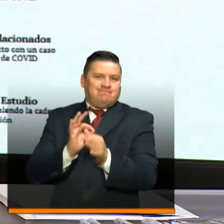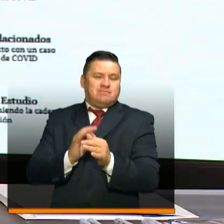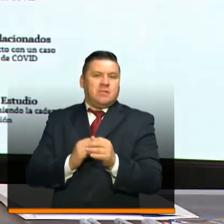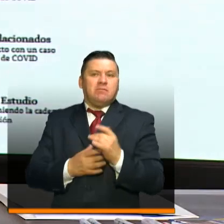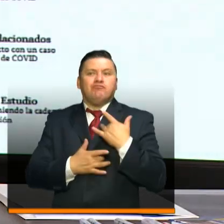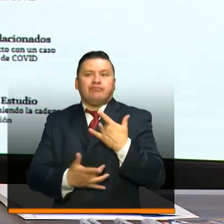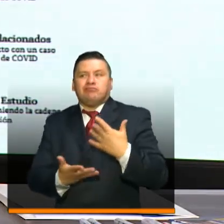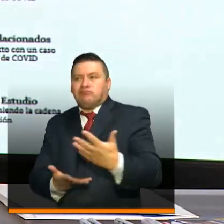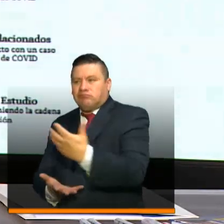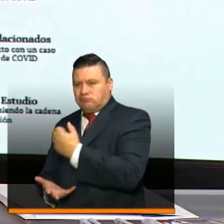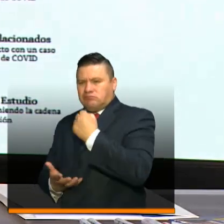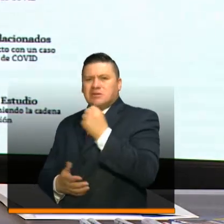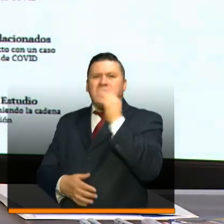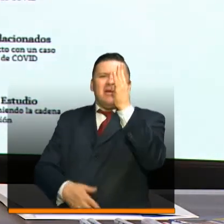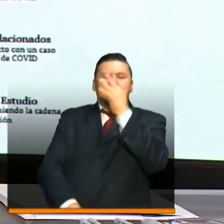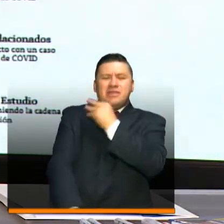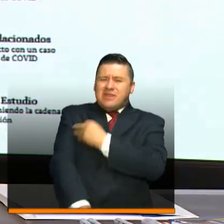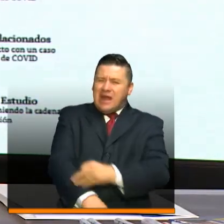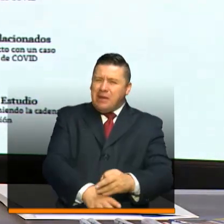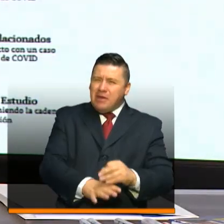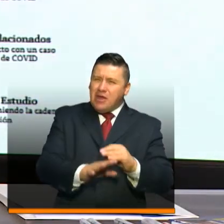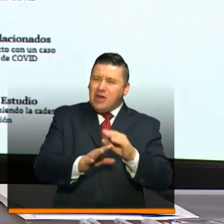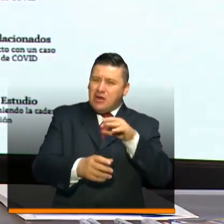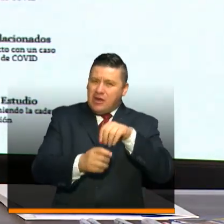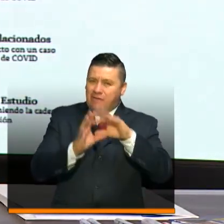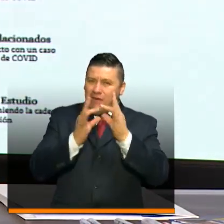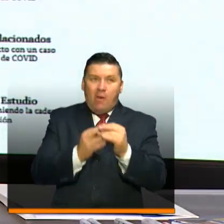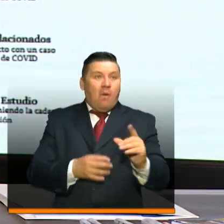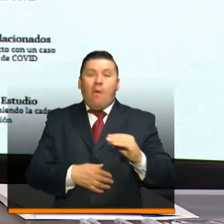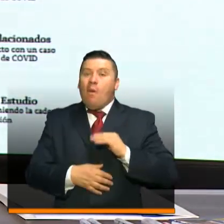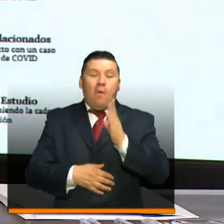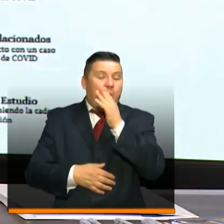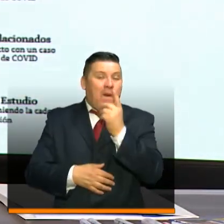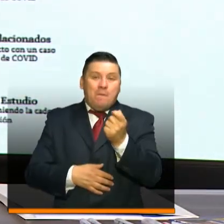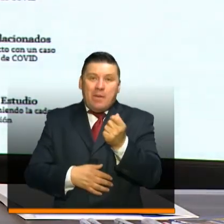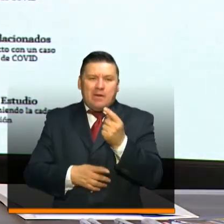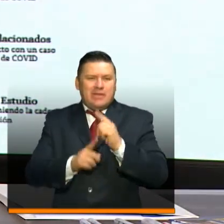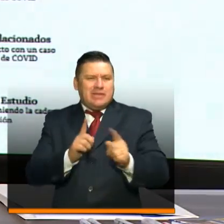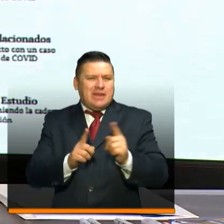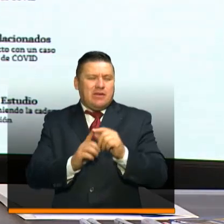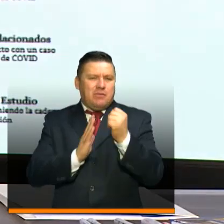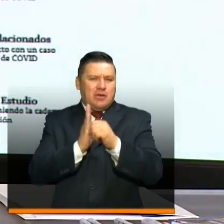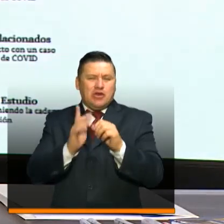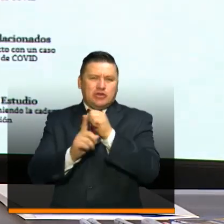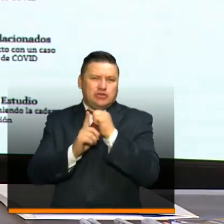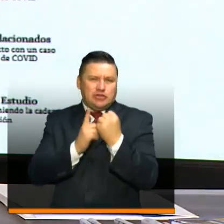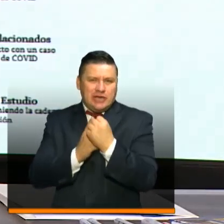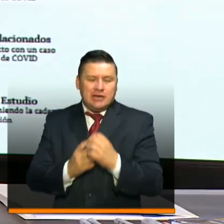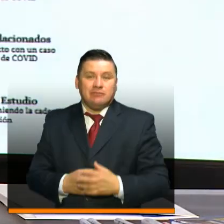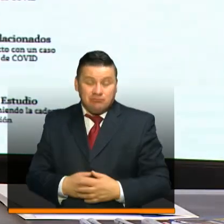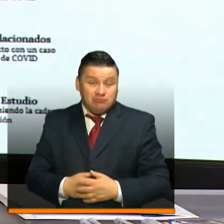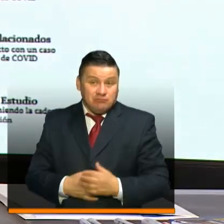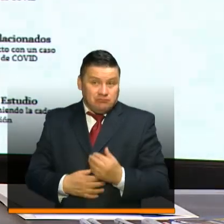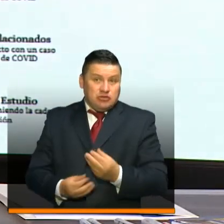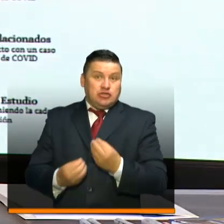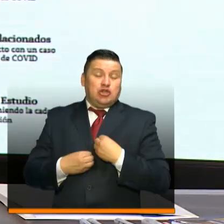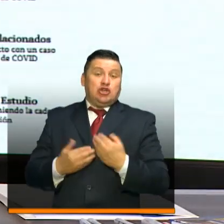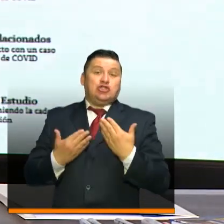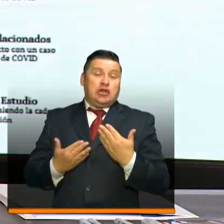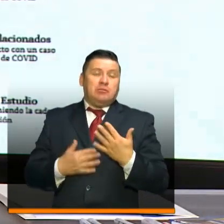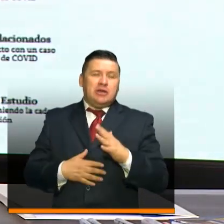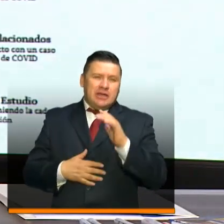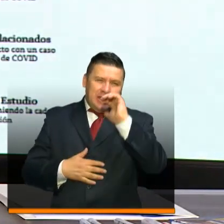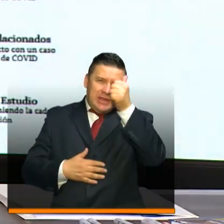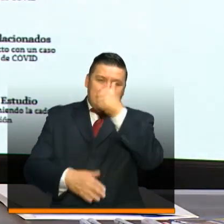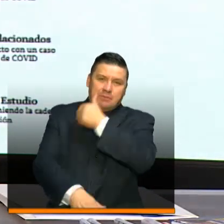ingreso solidario para 3 millones de personas que hoy no reciben recursos de los distintos programas sociales. Y eso nos va a permitir llegar a